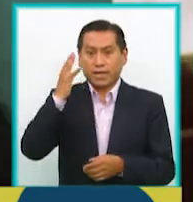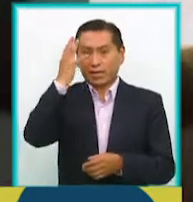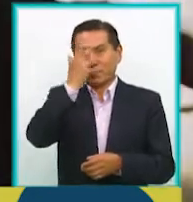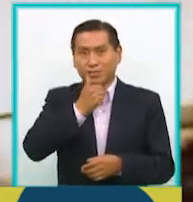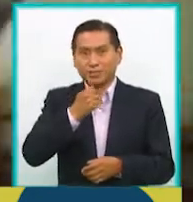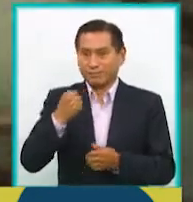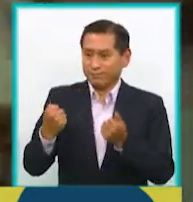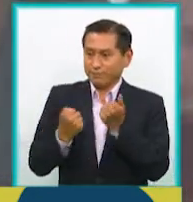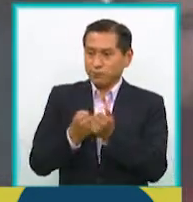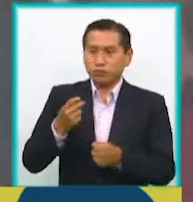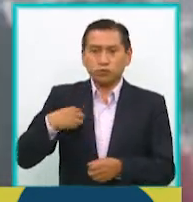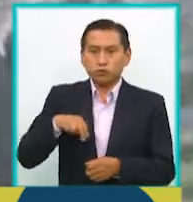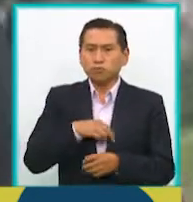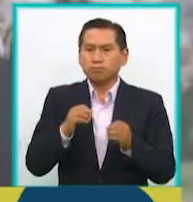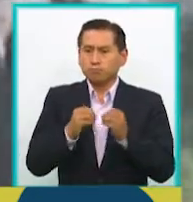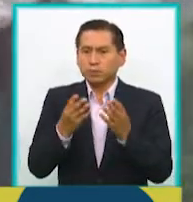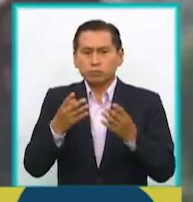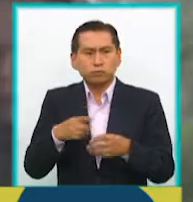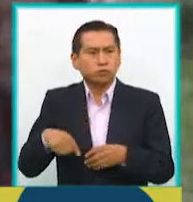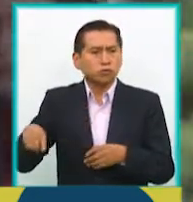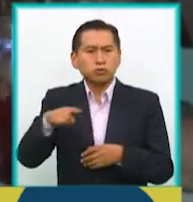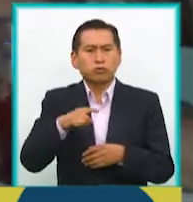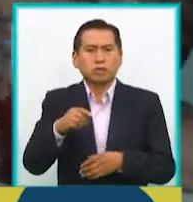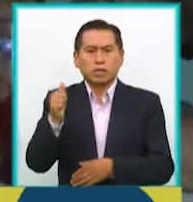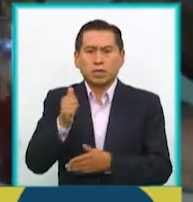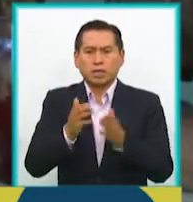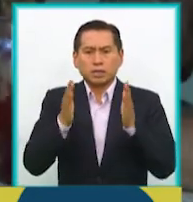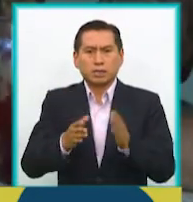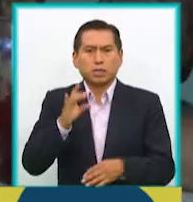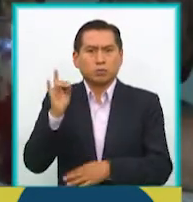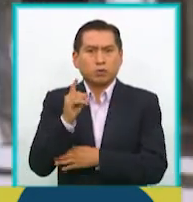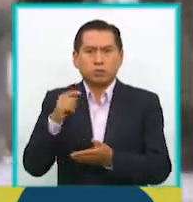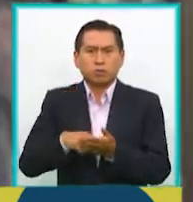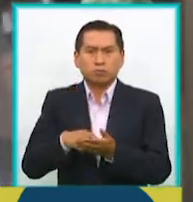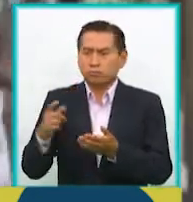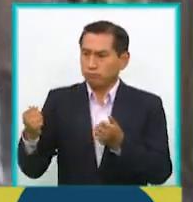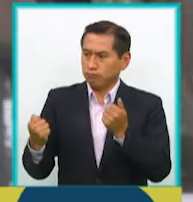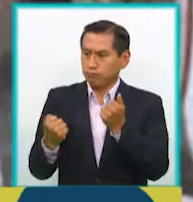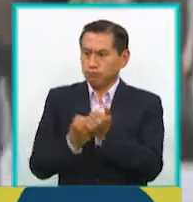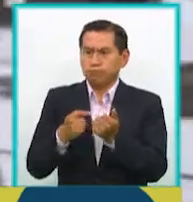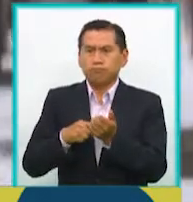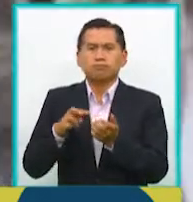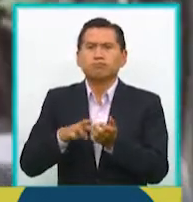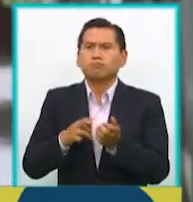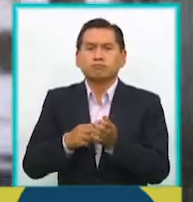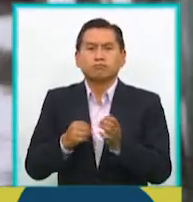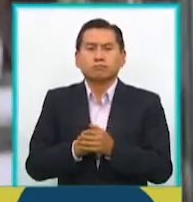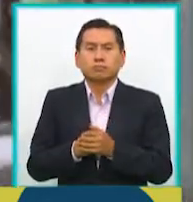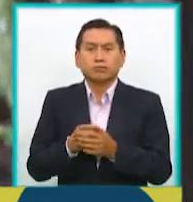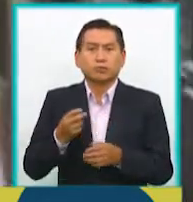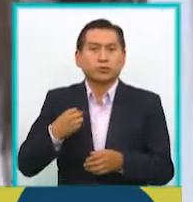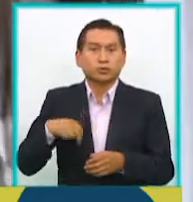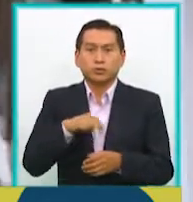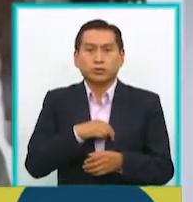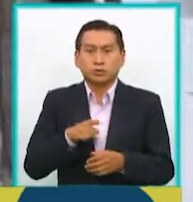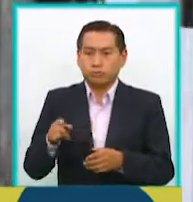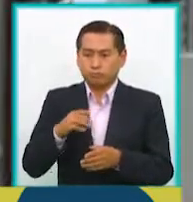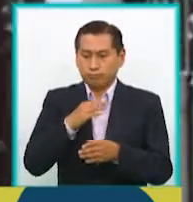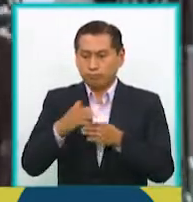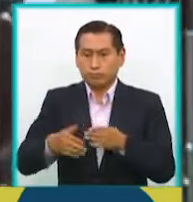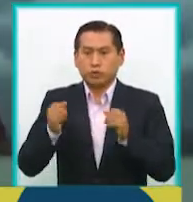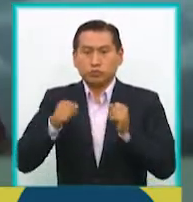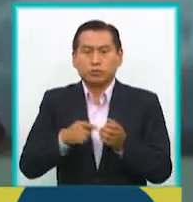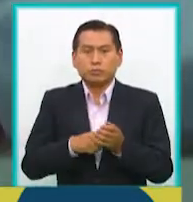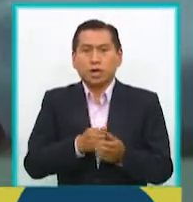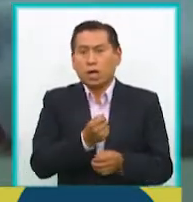solo nos ha apoyado a nosotros, sino a muchísimos artistas en Bolivia han hecho que podamos terminar nuestras obras o